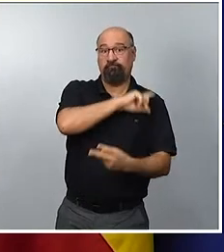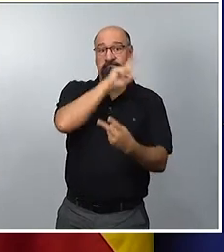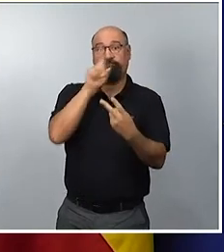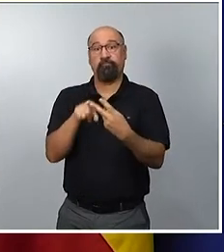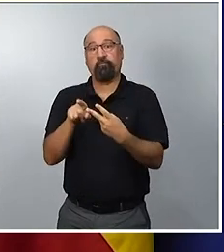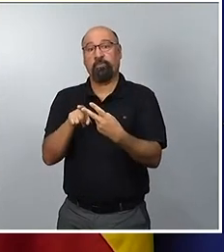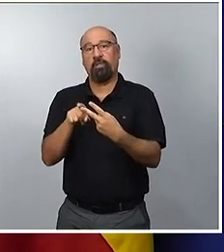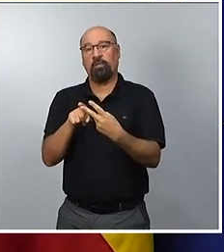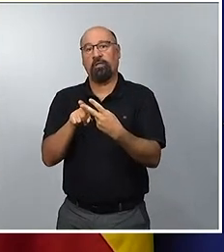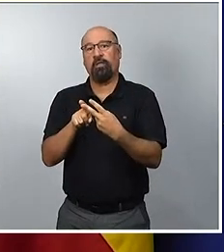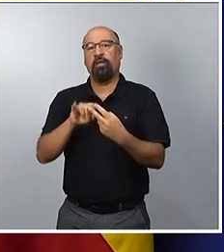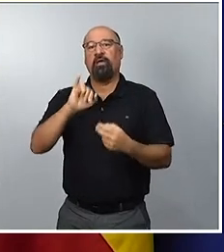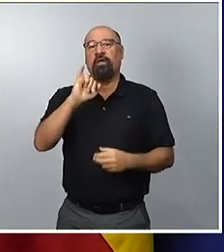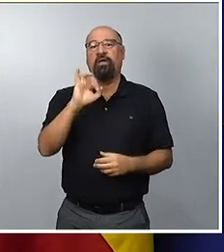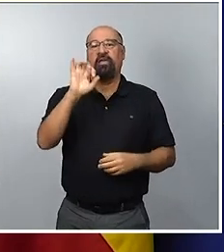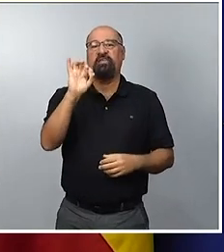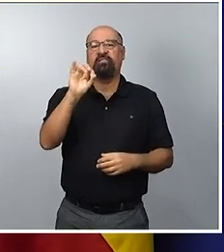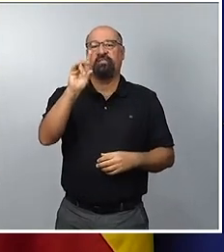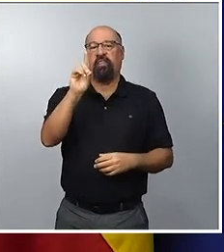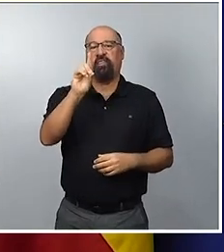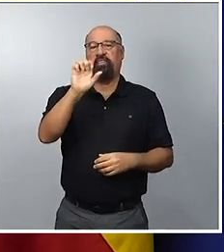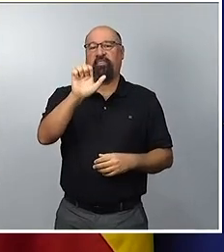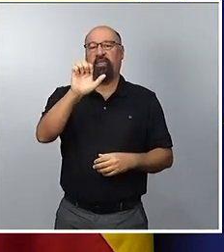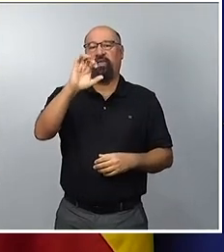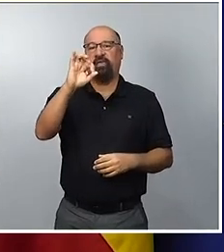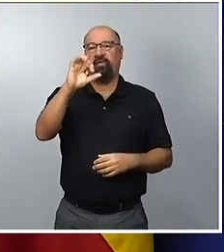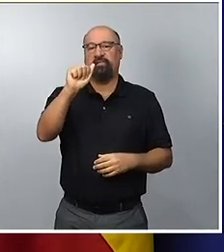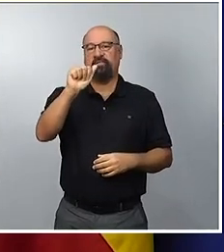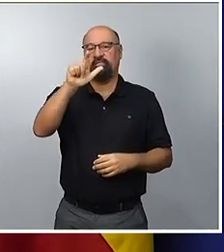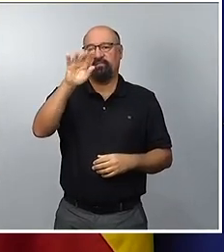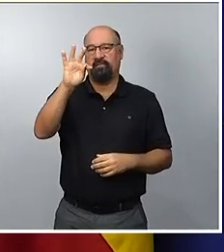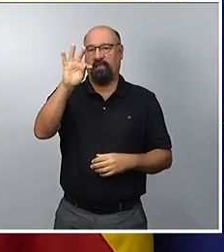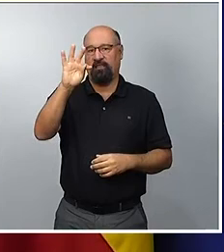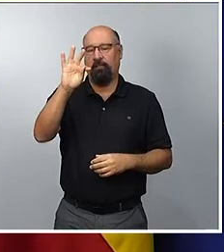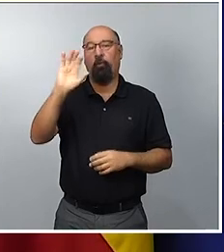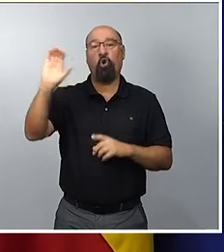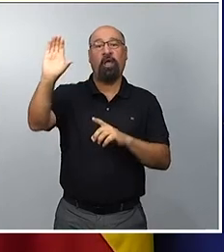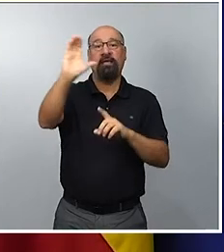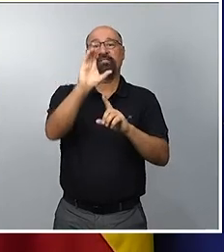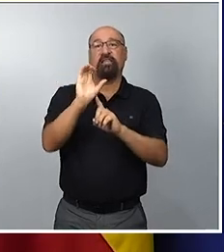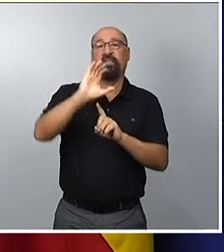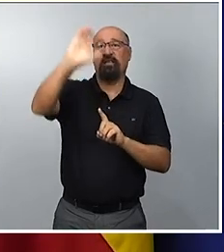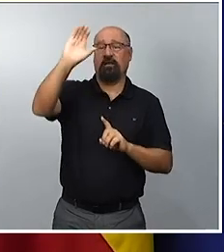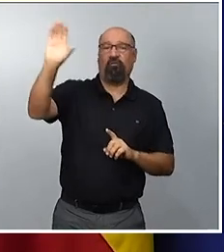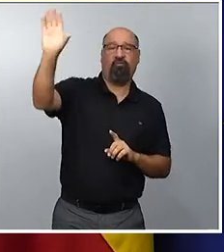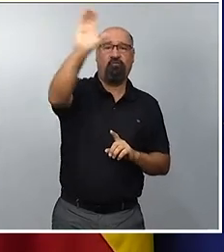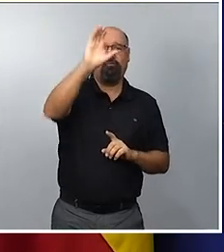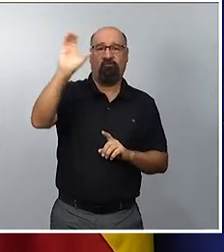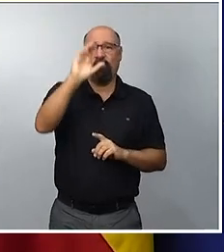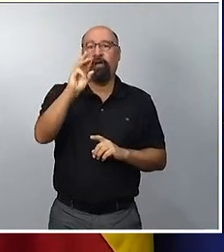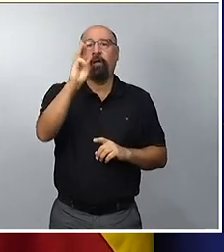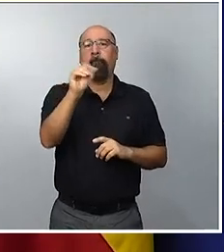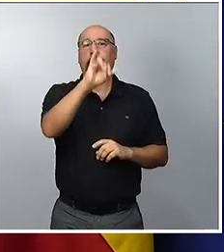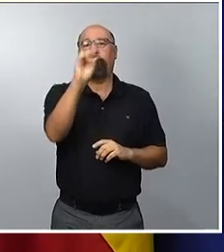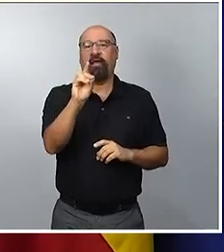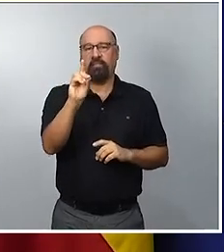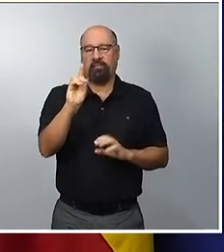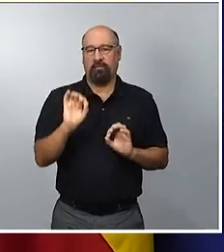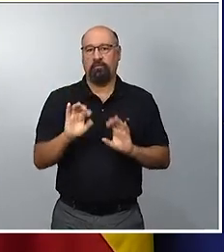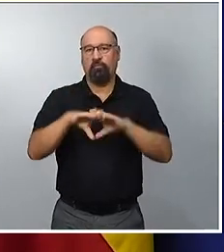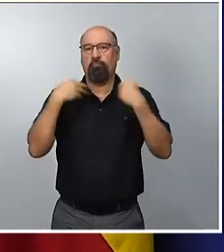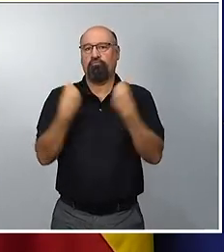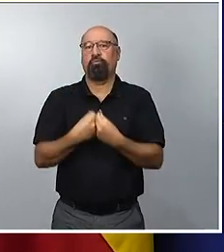ISDESAT para continuar con las tareas de satélite Paz. El importe de esta actuación son